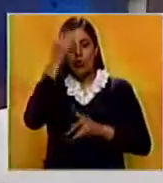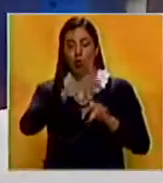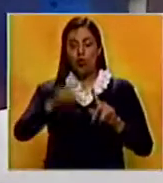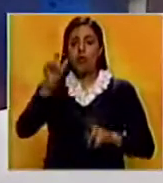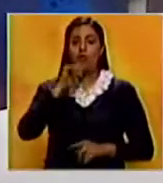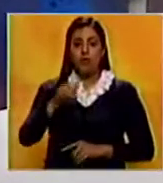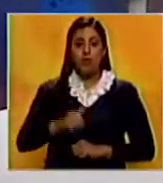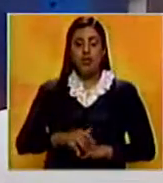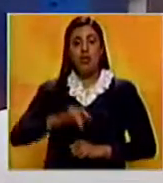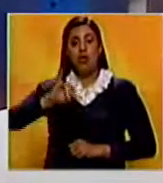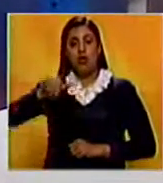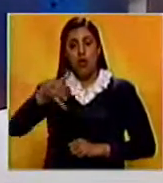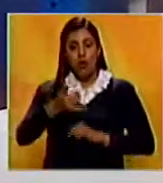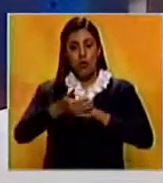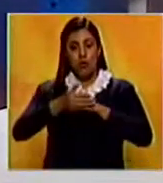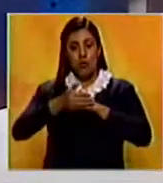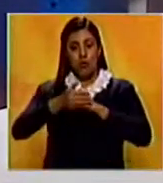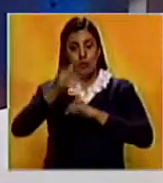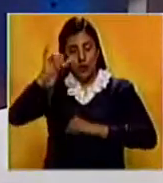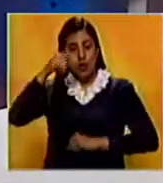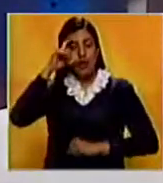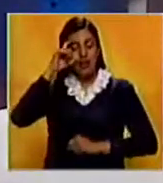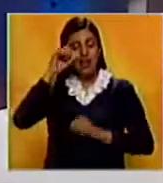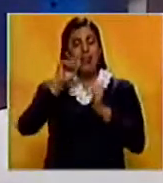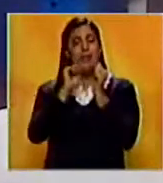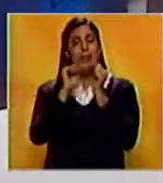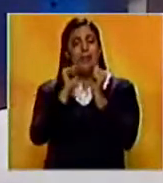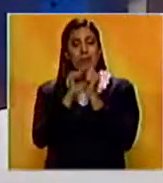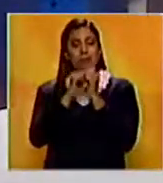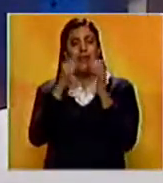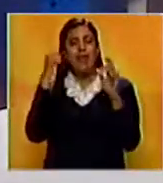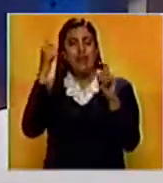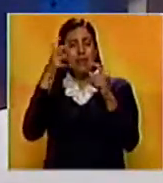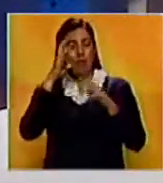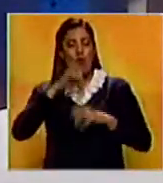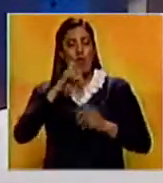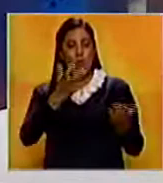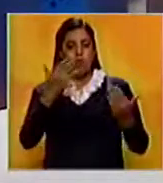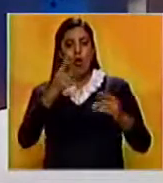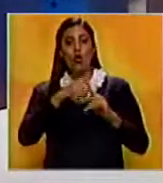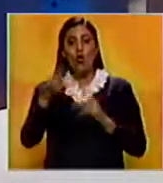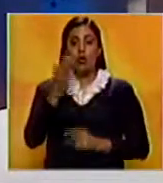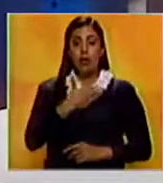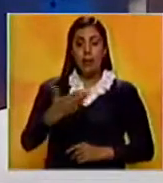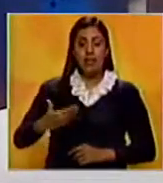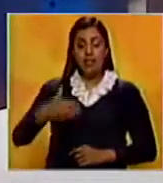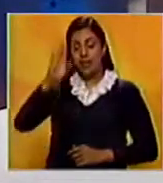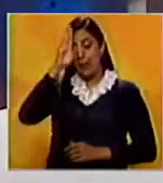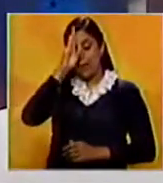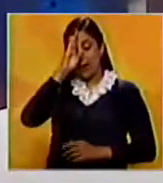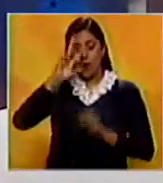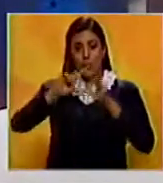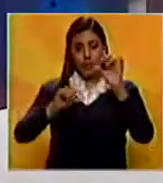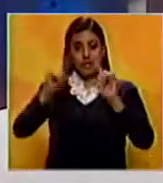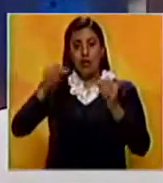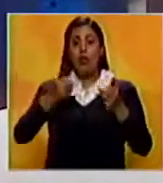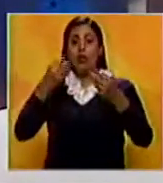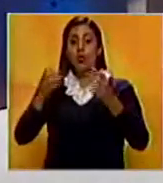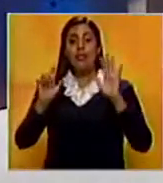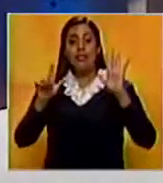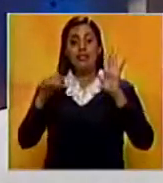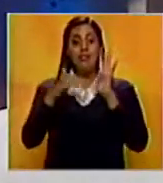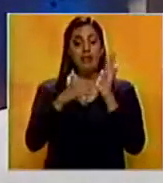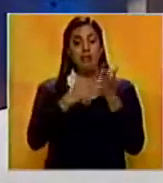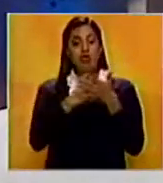Vamos con más información, Jorge Arreaza, Ministro de Desarrollo Minero Ecológico y Miguel Pérez Zabat, Presidente del Banco Bicentenario, entregaron 7